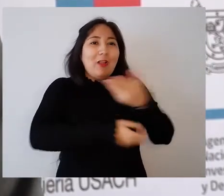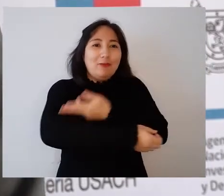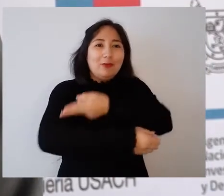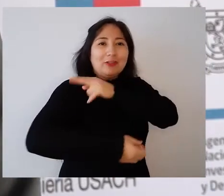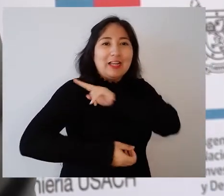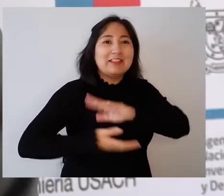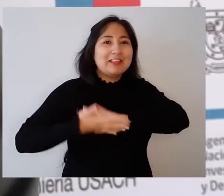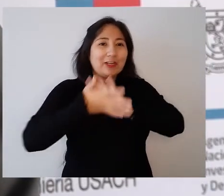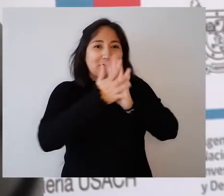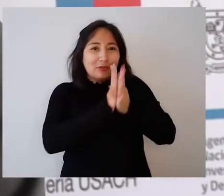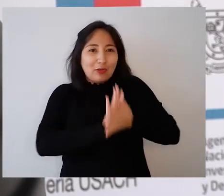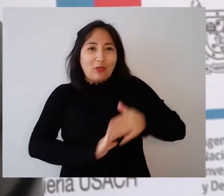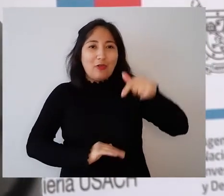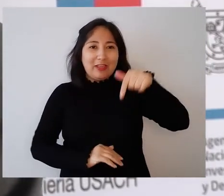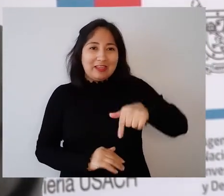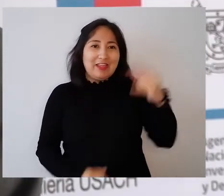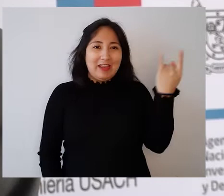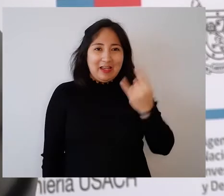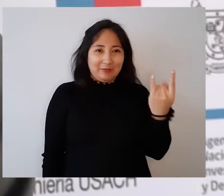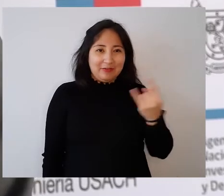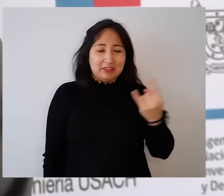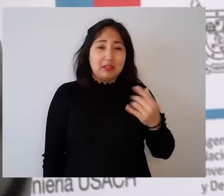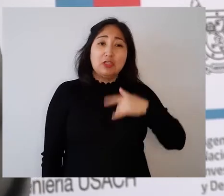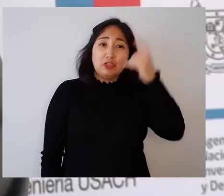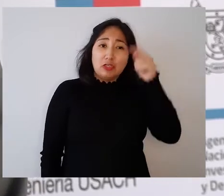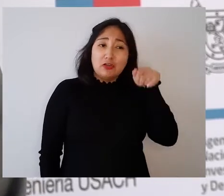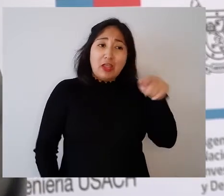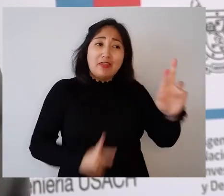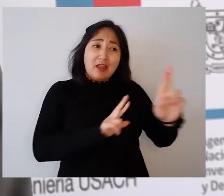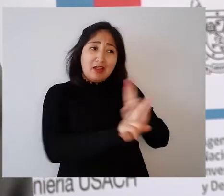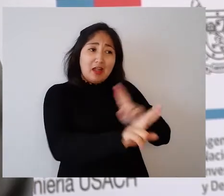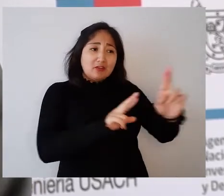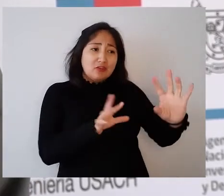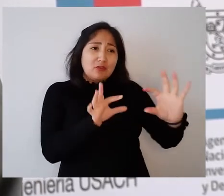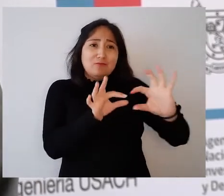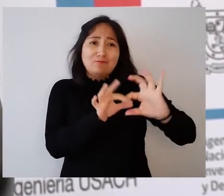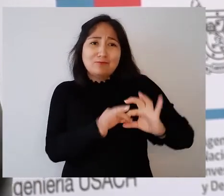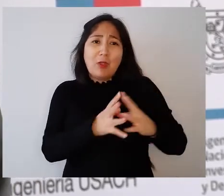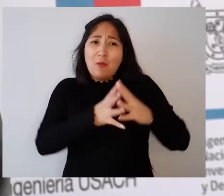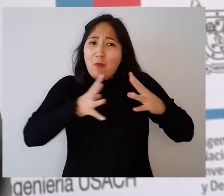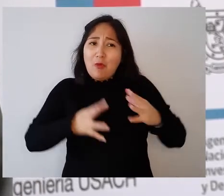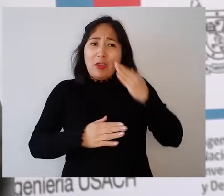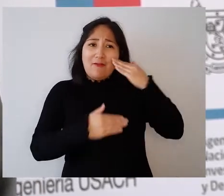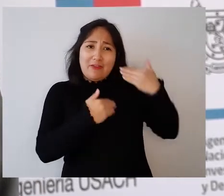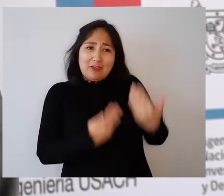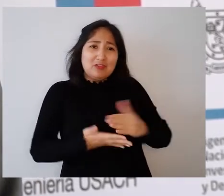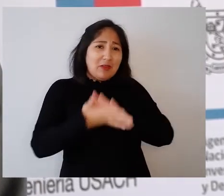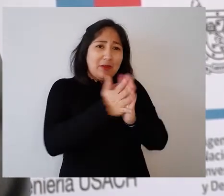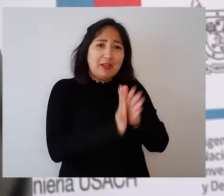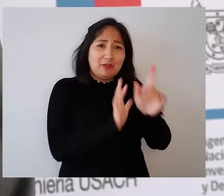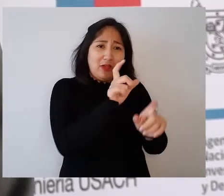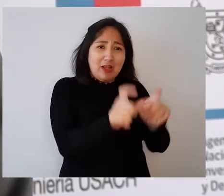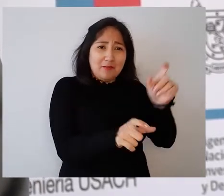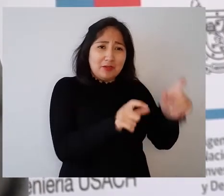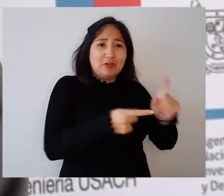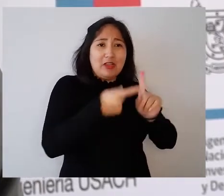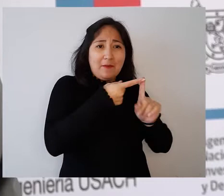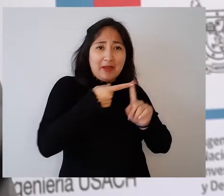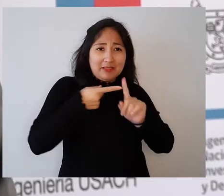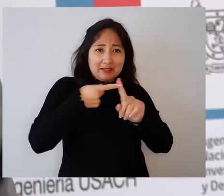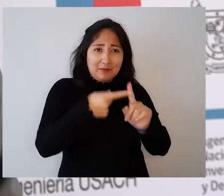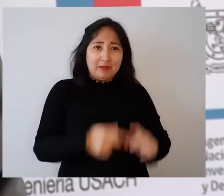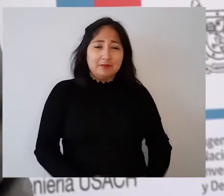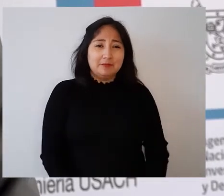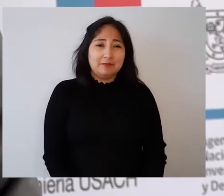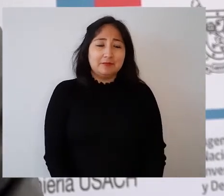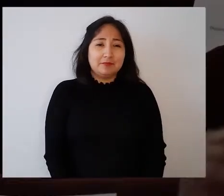enriquecer también nuestro quehacer como universidad. Yo creo que esta es una relación beneficiosa para todos los actores